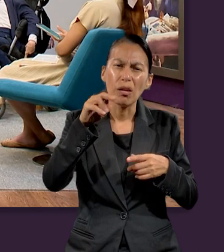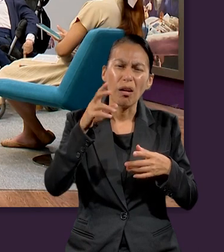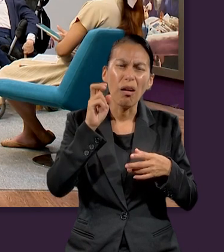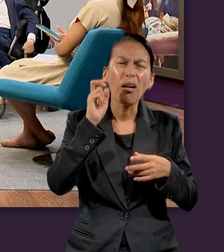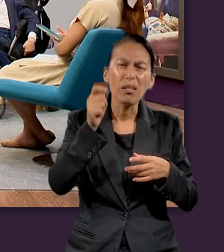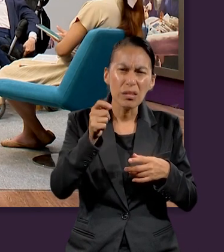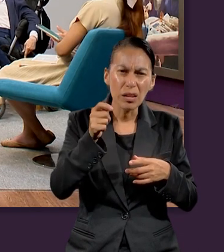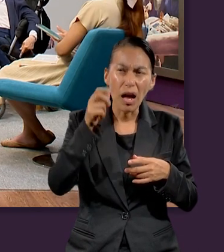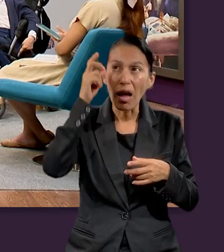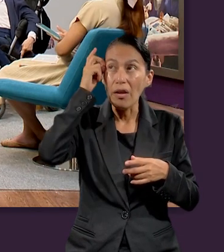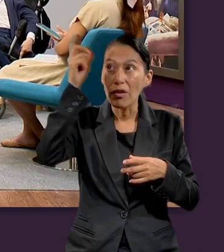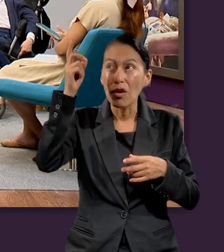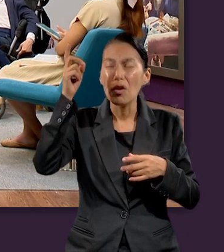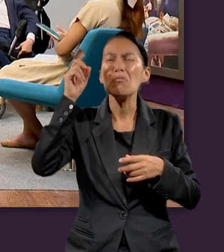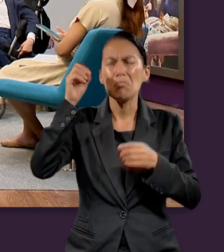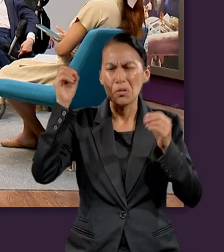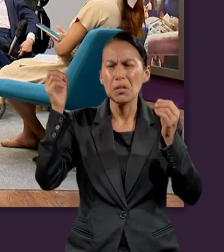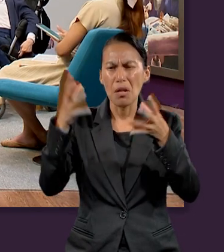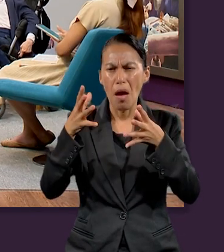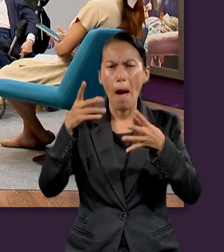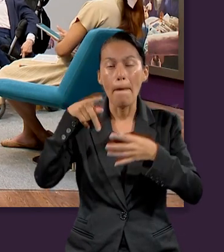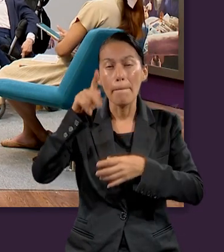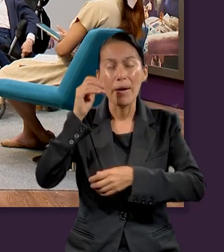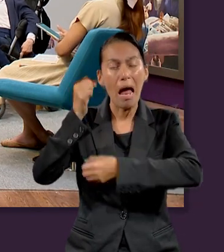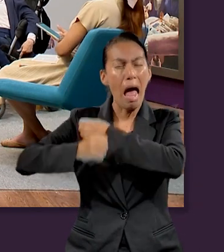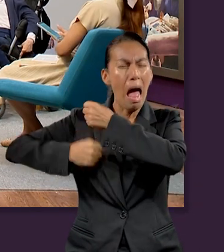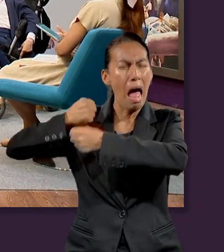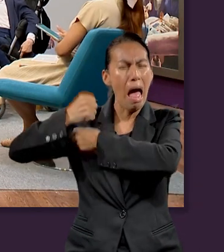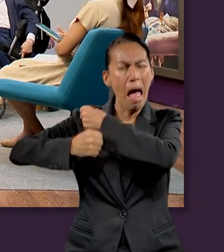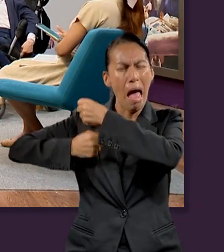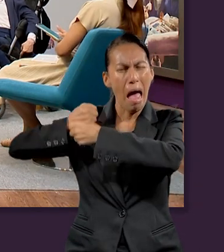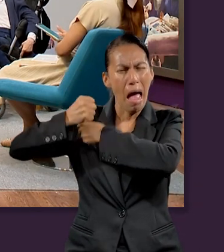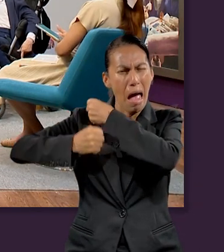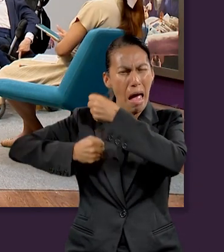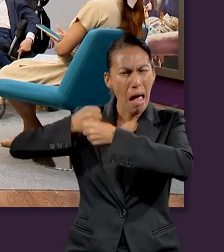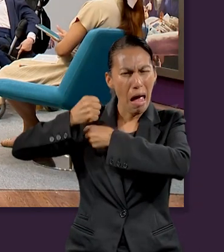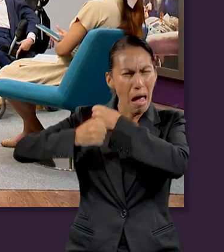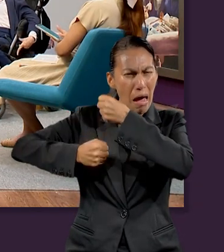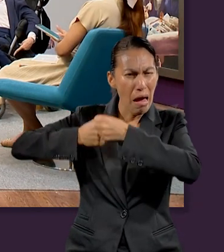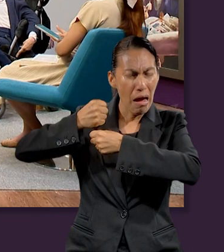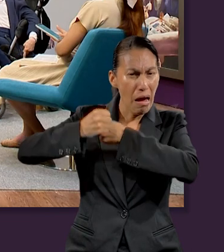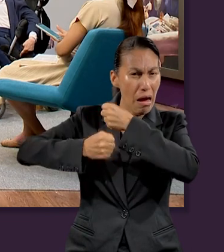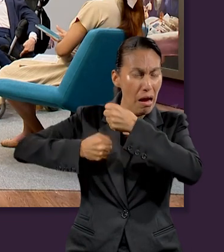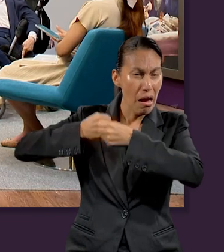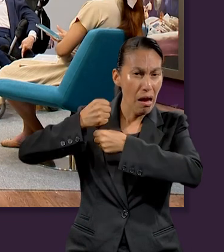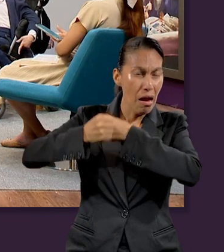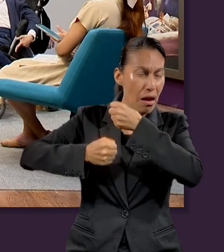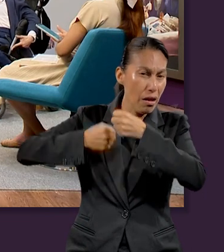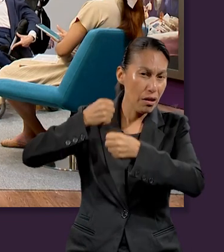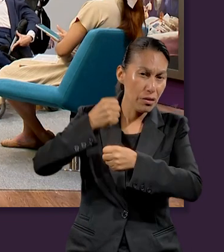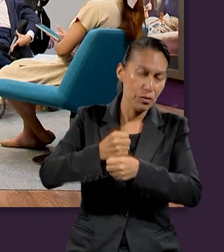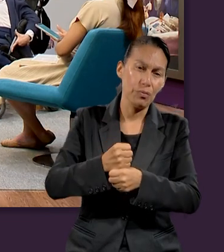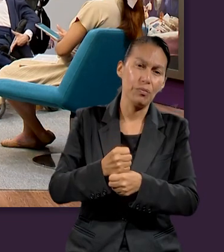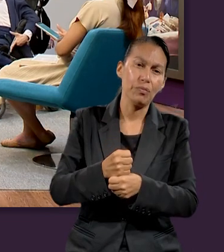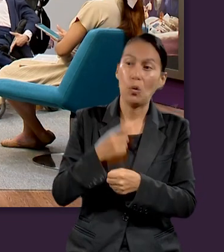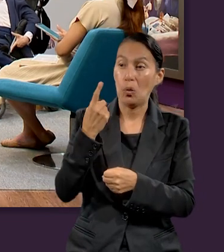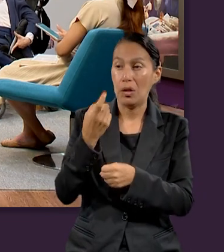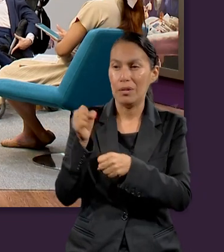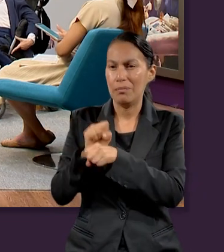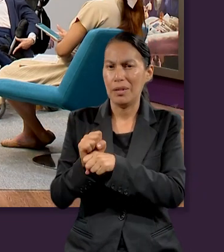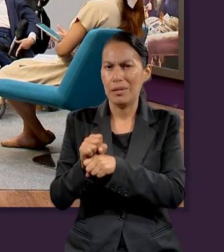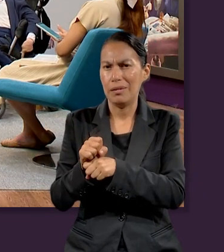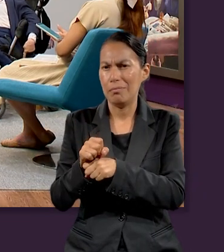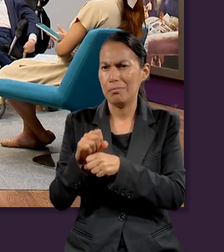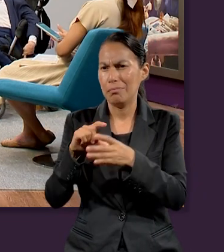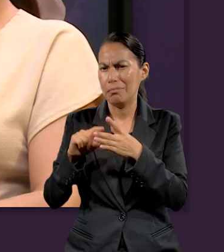creador, pero pues se tardó miles, millones de años. Eso de la semana que lo que dice